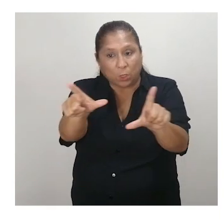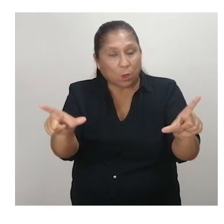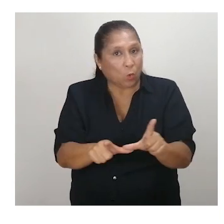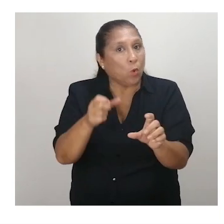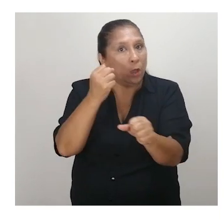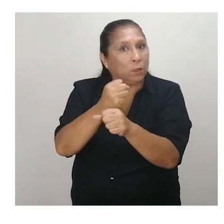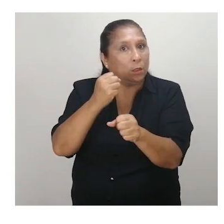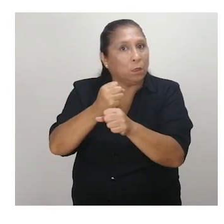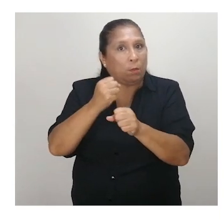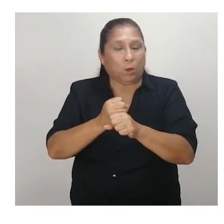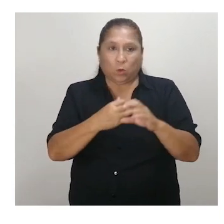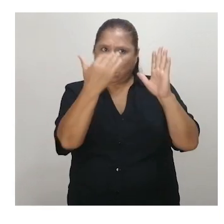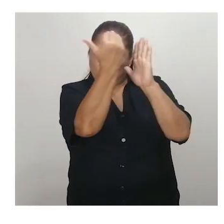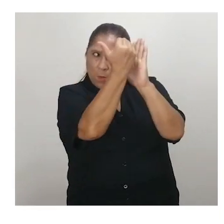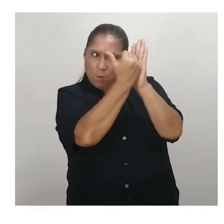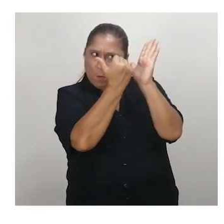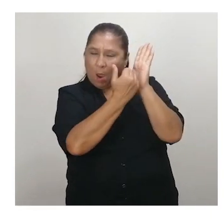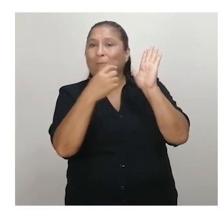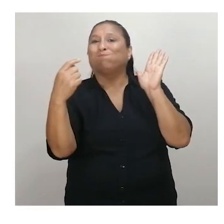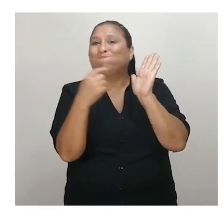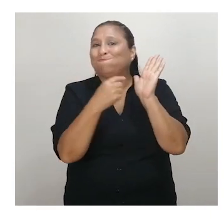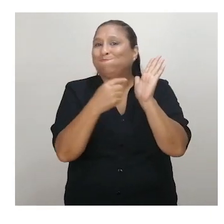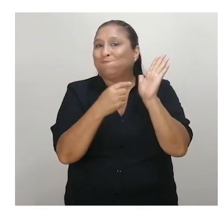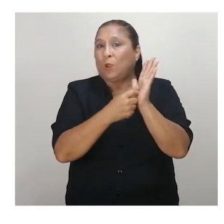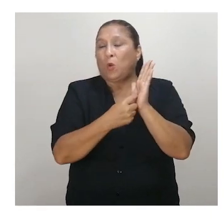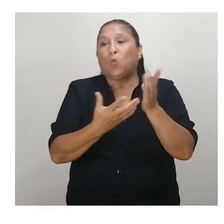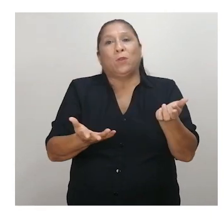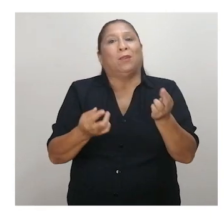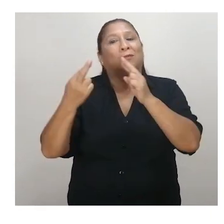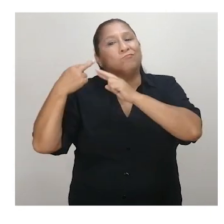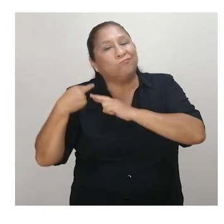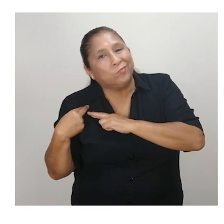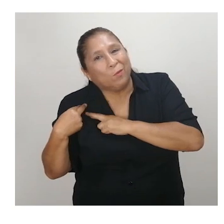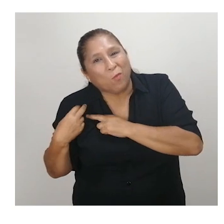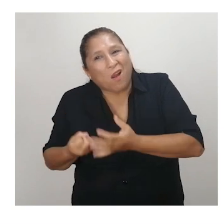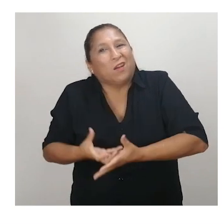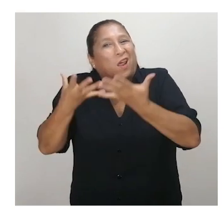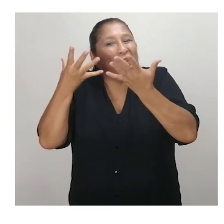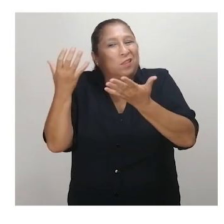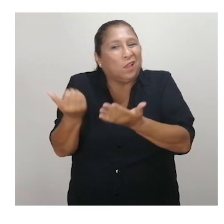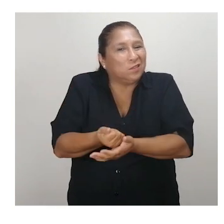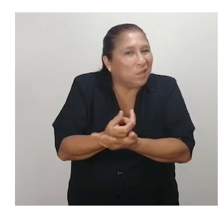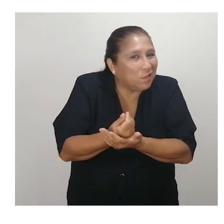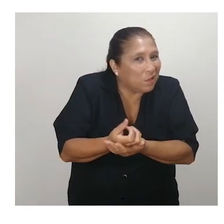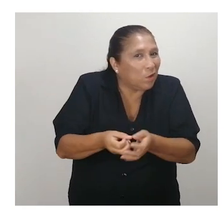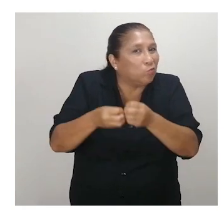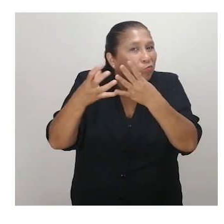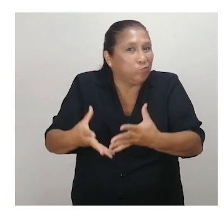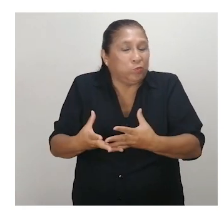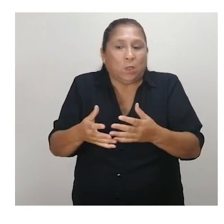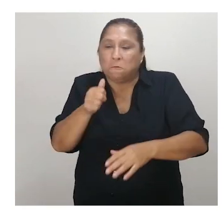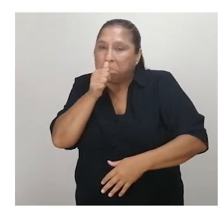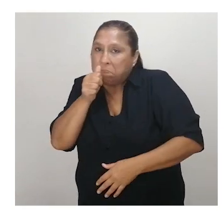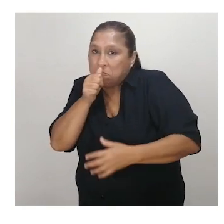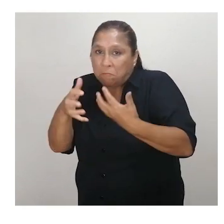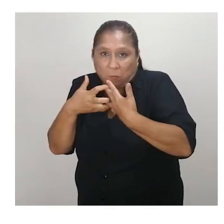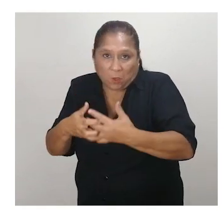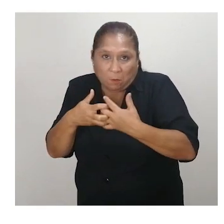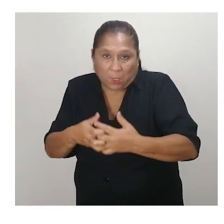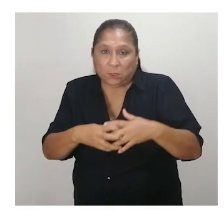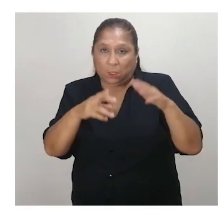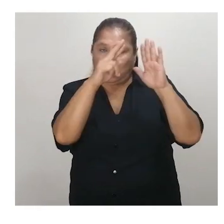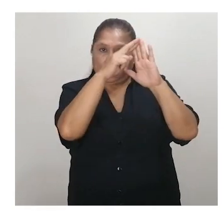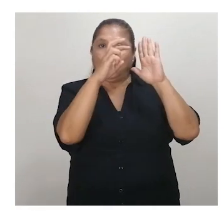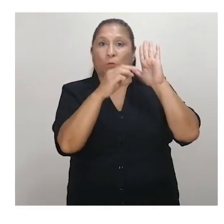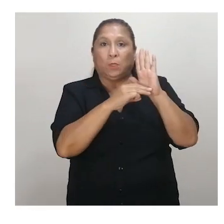y en el lugar de trabajo y los criterios para determinar una carga desproporcionada o indebida aplicables en el sector privado.